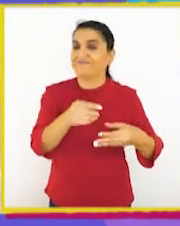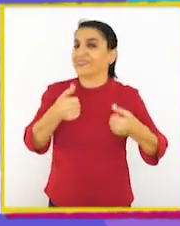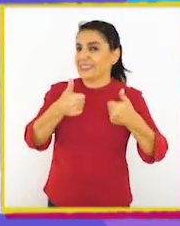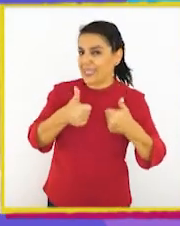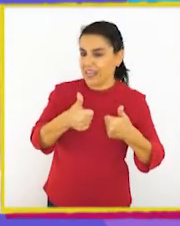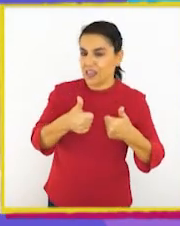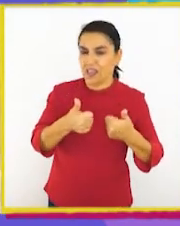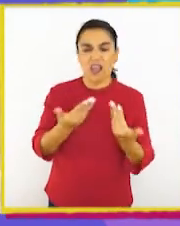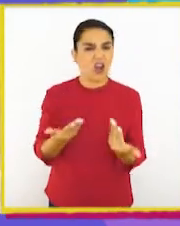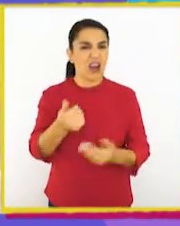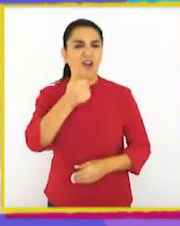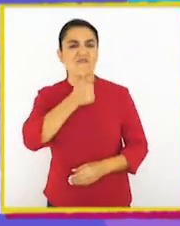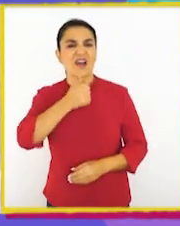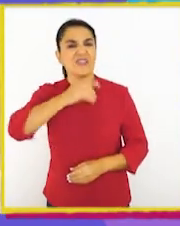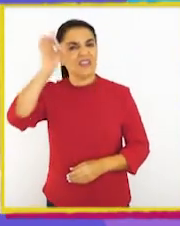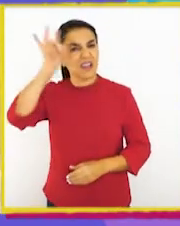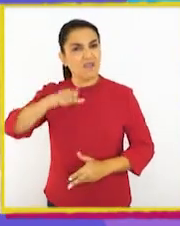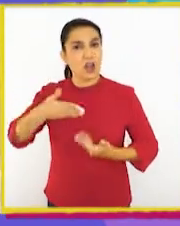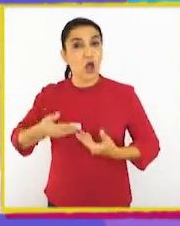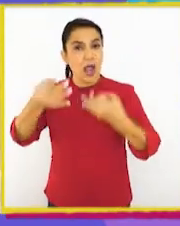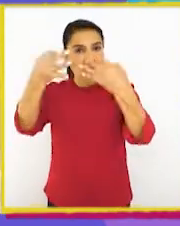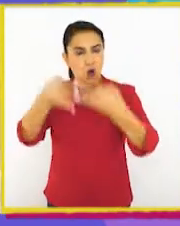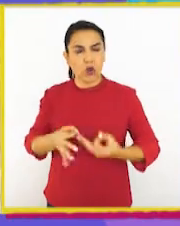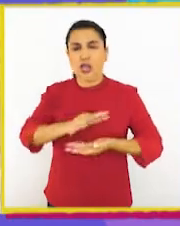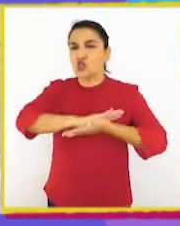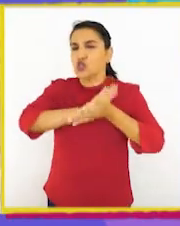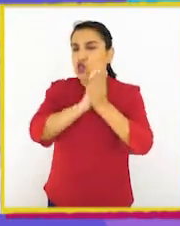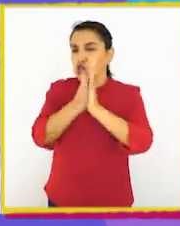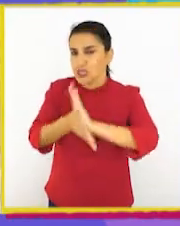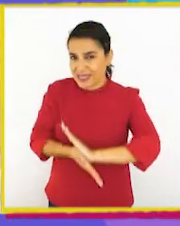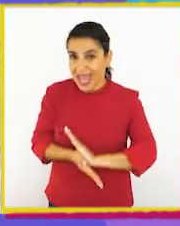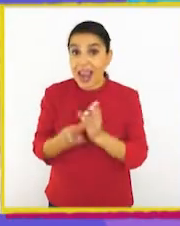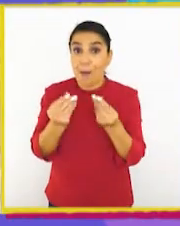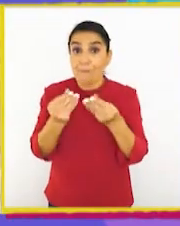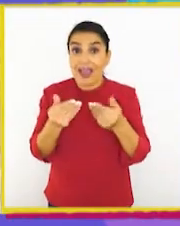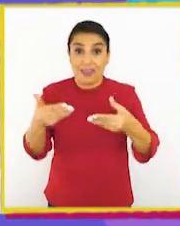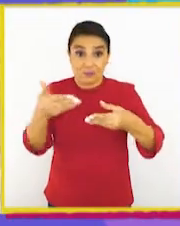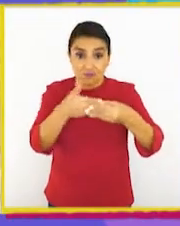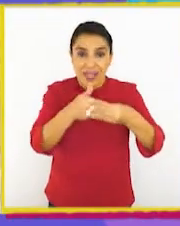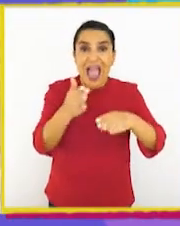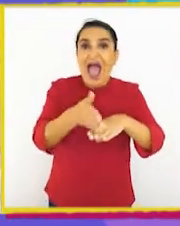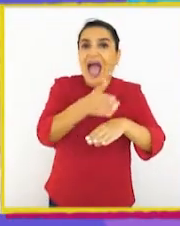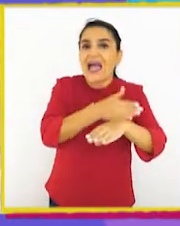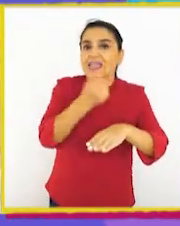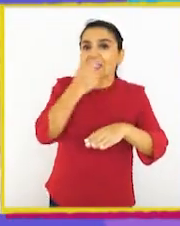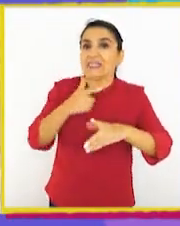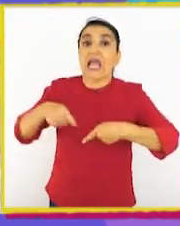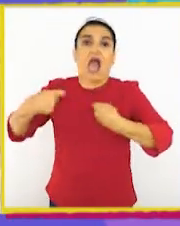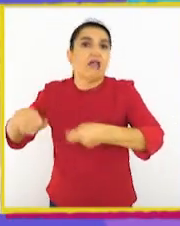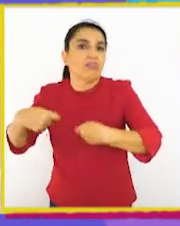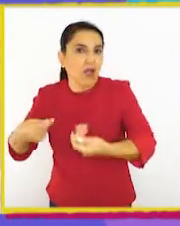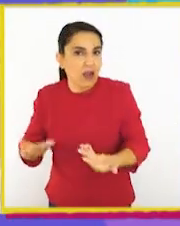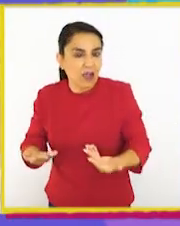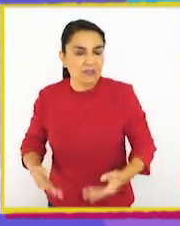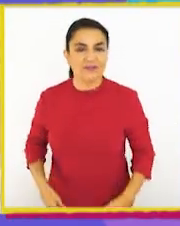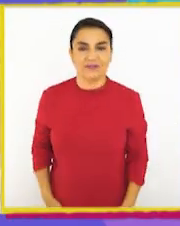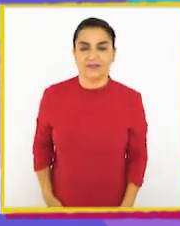¡Excelente! ¿Y qué nos falta saber ahora para calcular el total de plata que tenía la persona antes de que Chester la gastara?